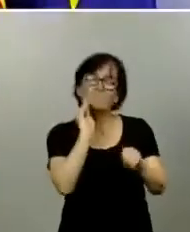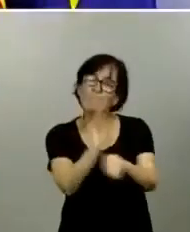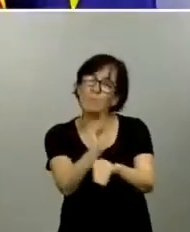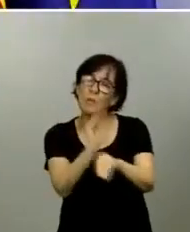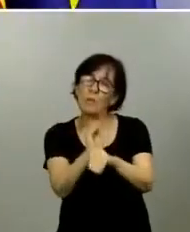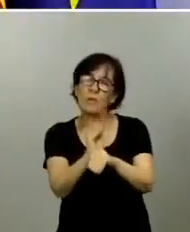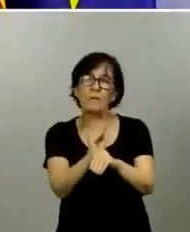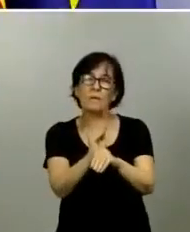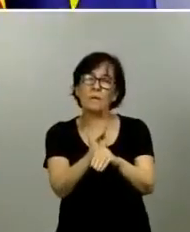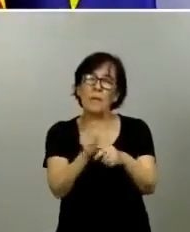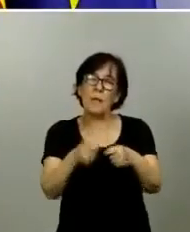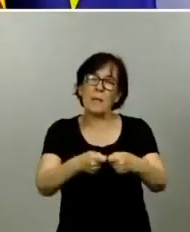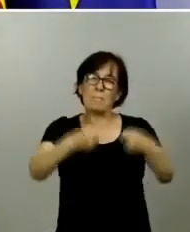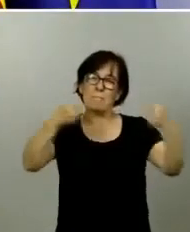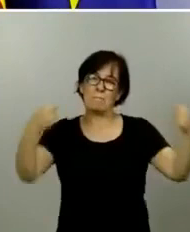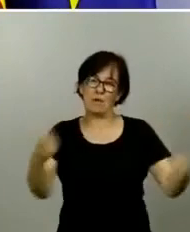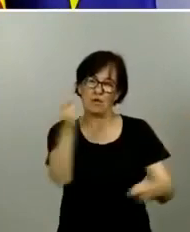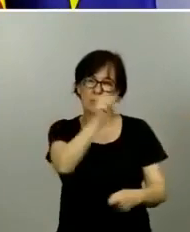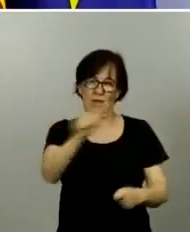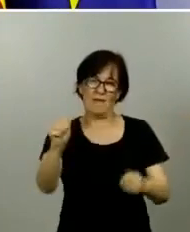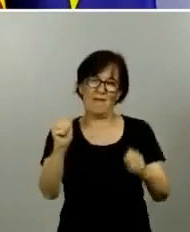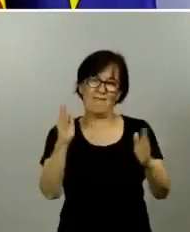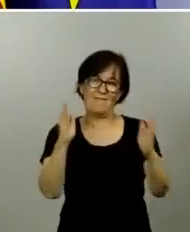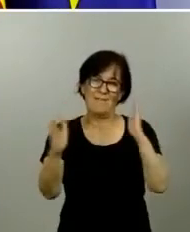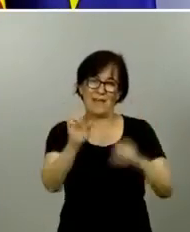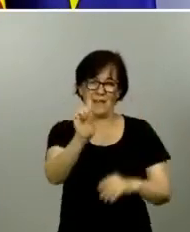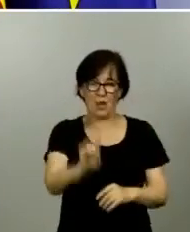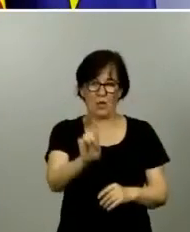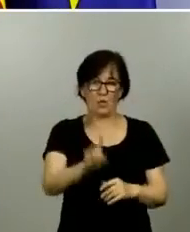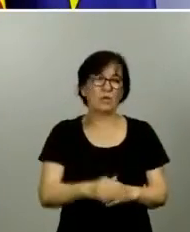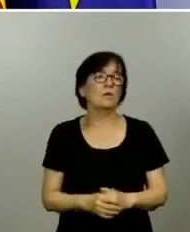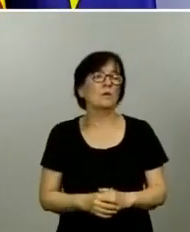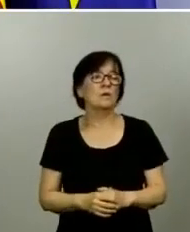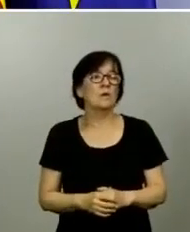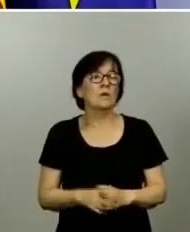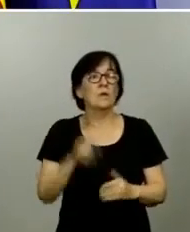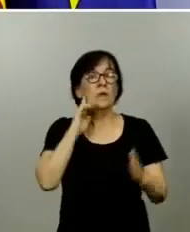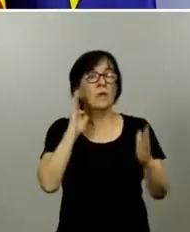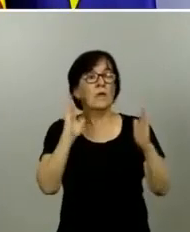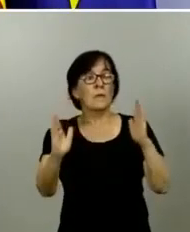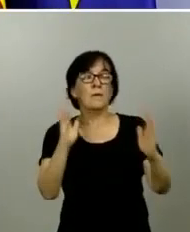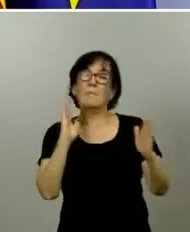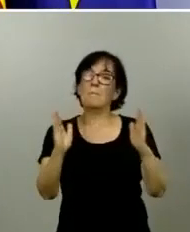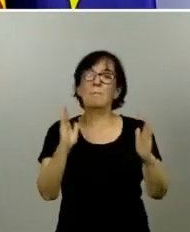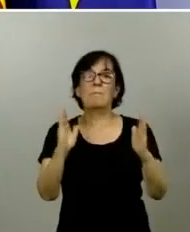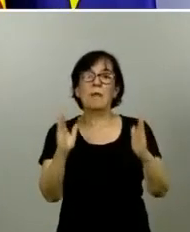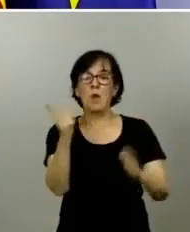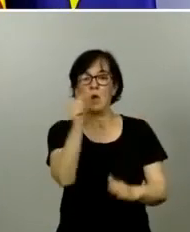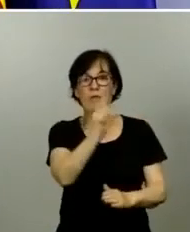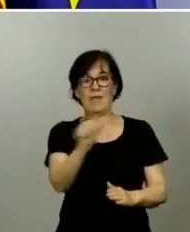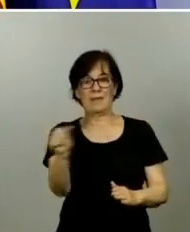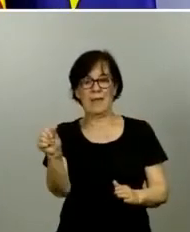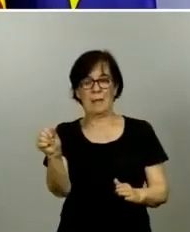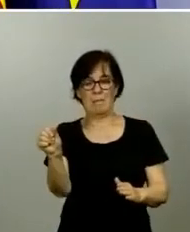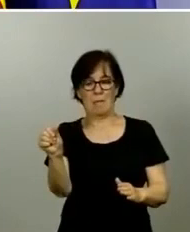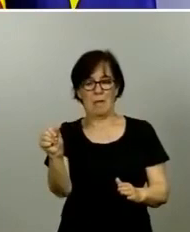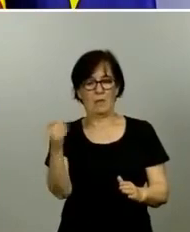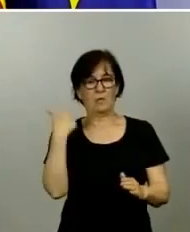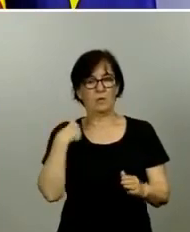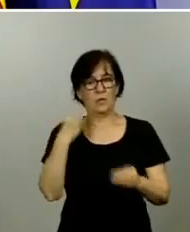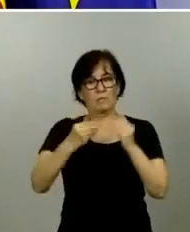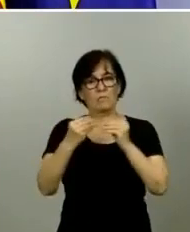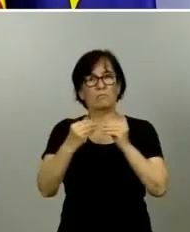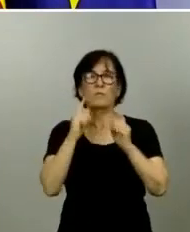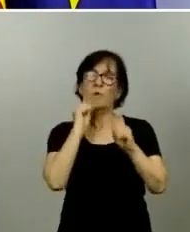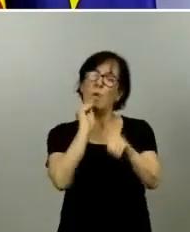más, una semana más en fase 1. Este periodo de una semana que se ha establecido por prudencia para